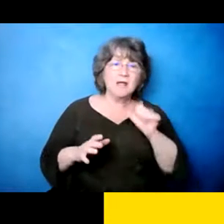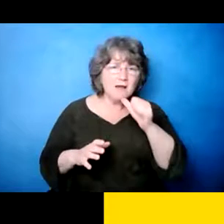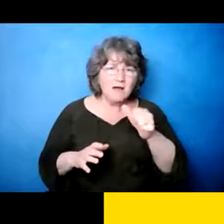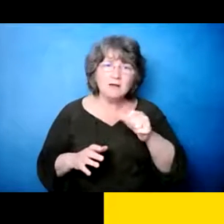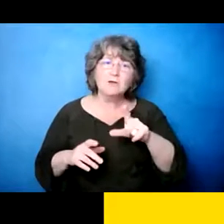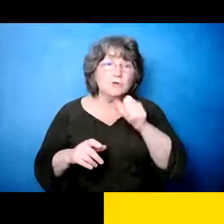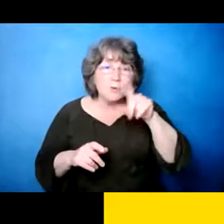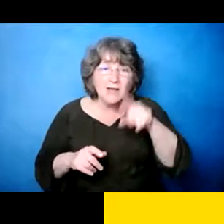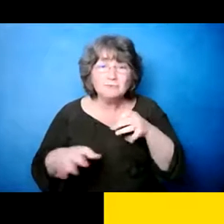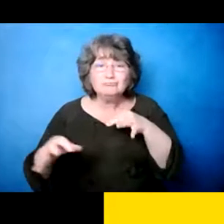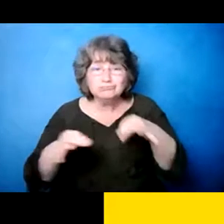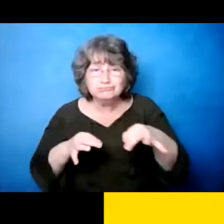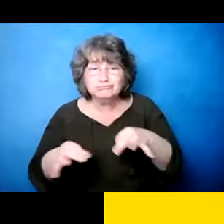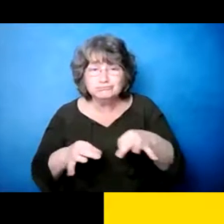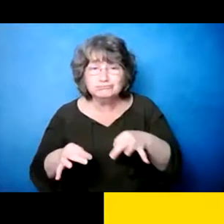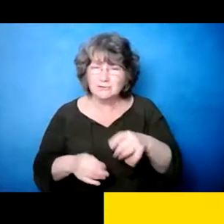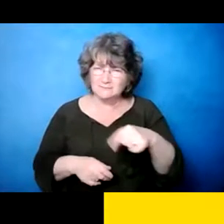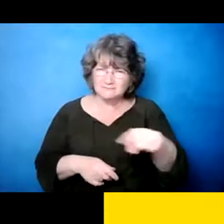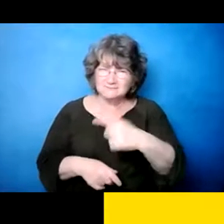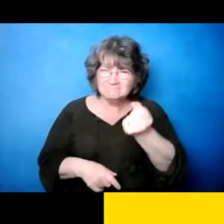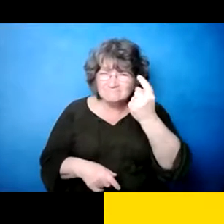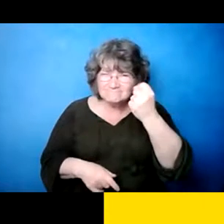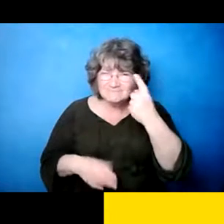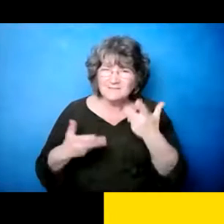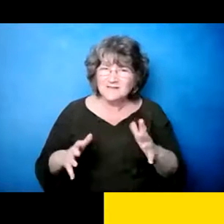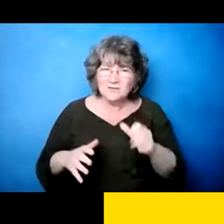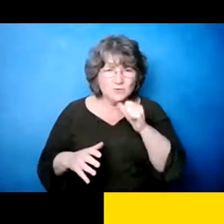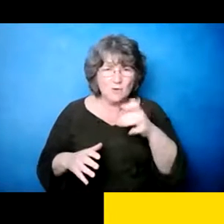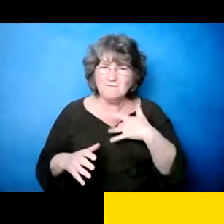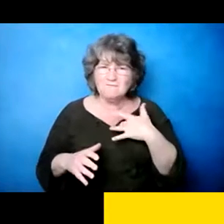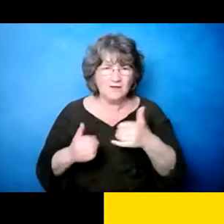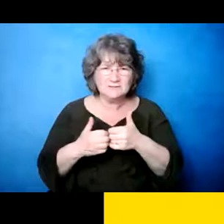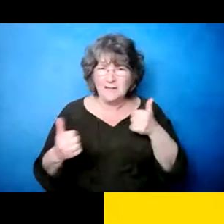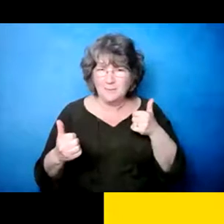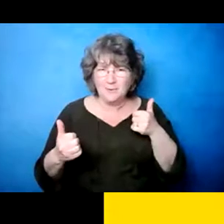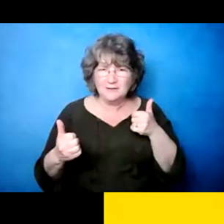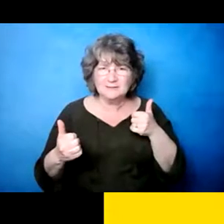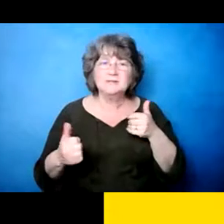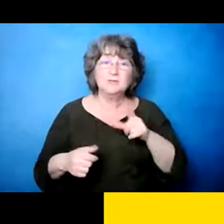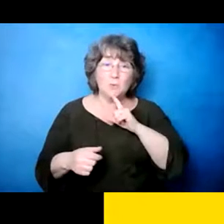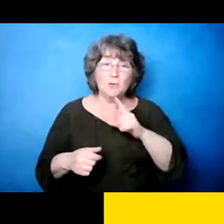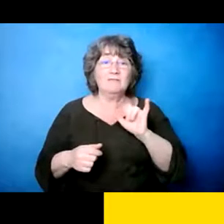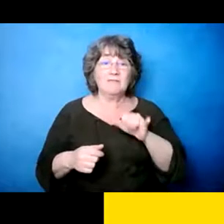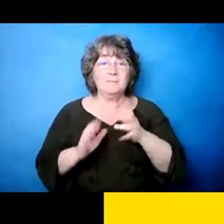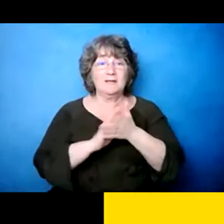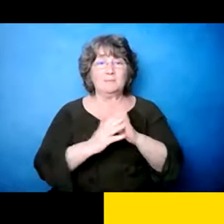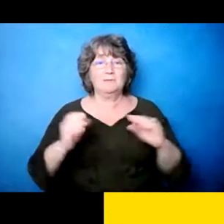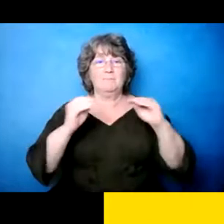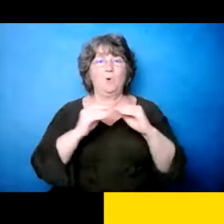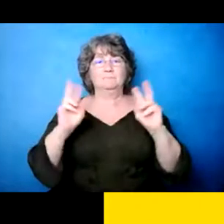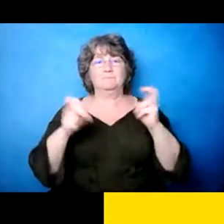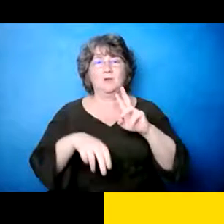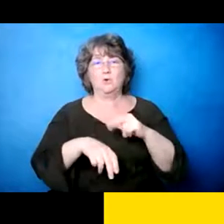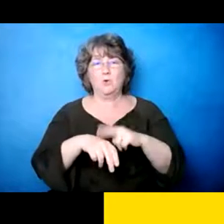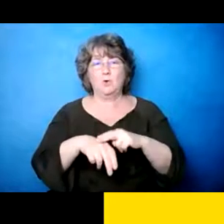tiene que, que explicar. Y usted puede compartir las, las ideas suyas y es